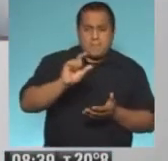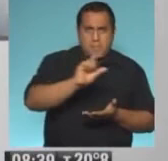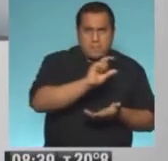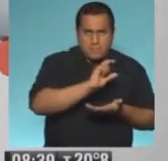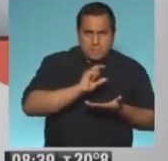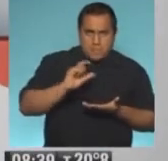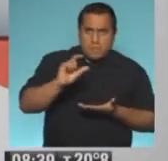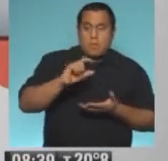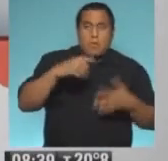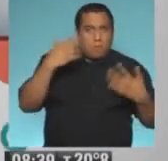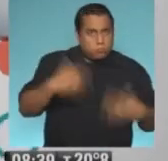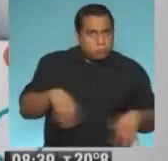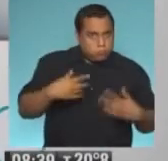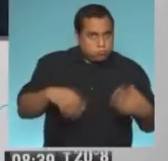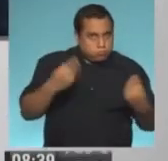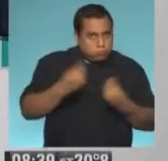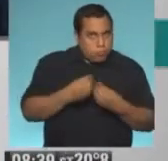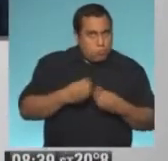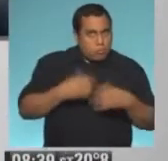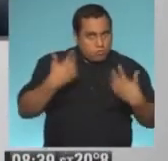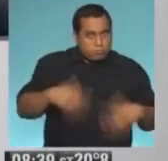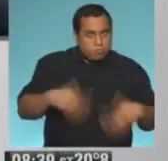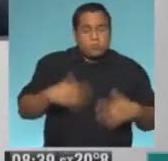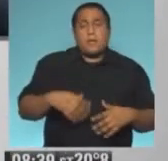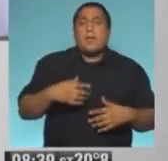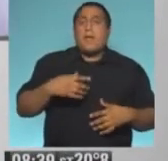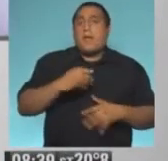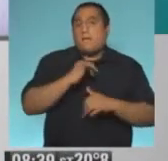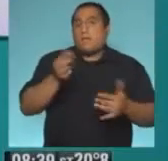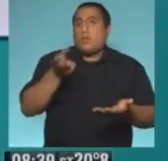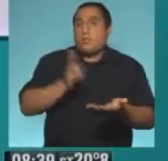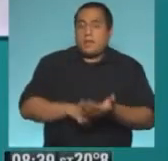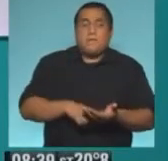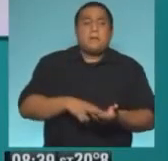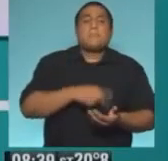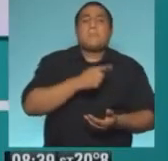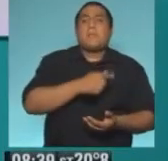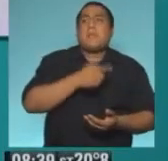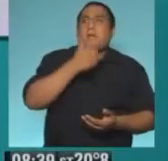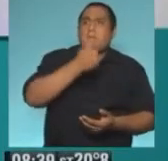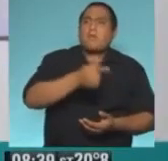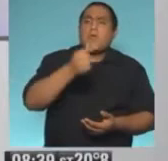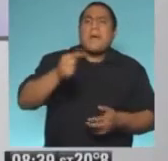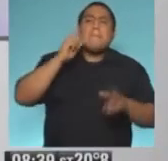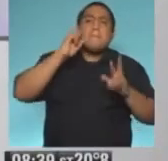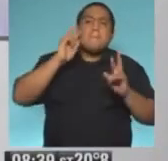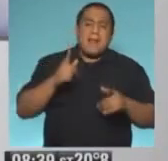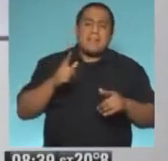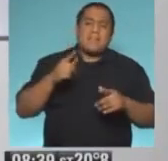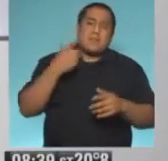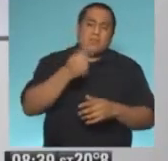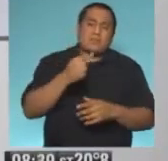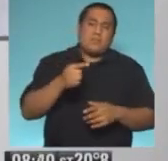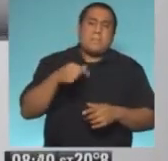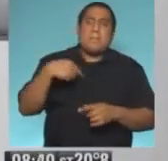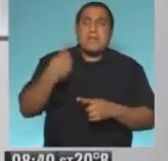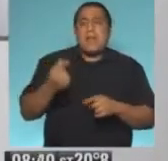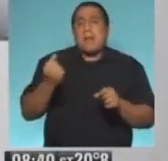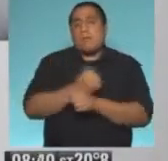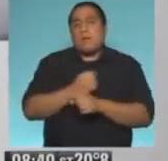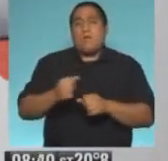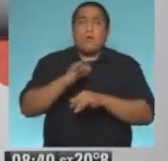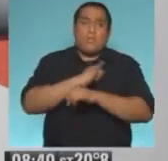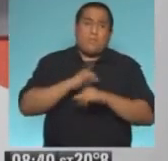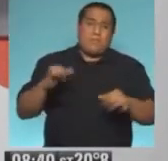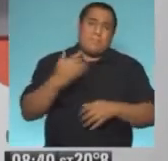una cantidad muy, muy importante, que reiteramos, va a ser brindada en el plan de vacunación, que se apruebe mañana o que se difunda mañana por parte del